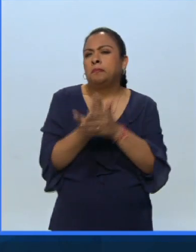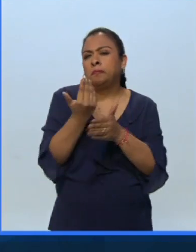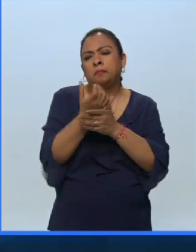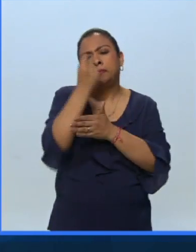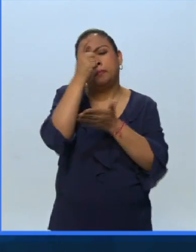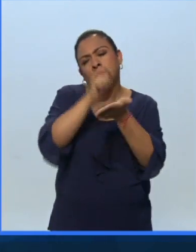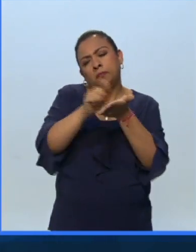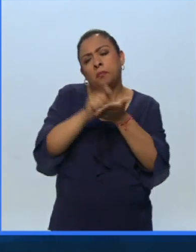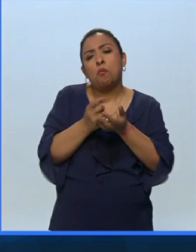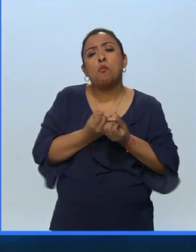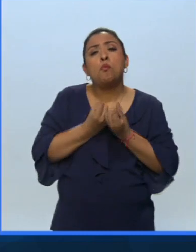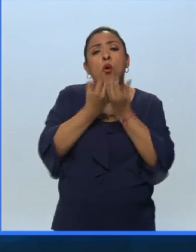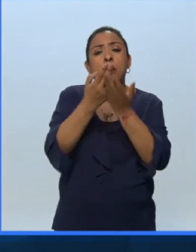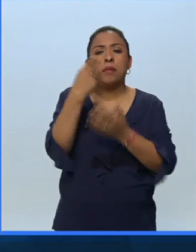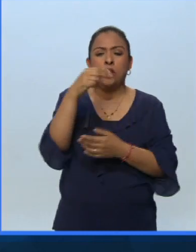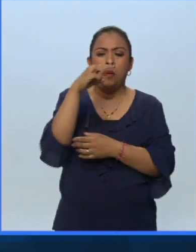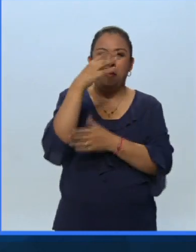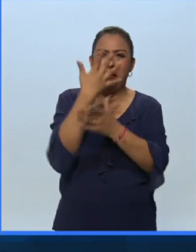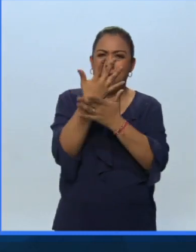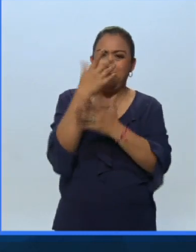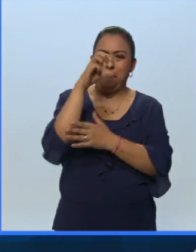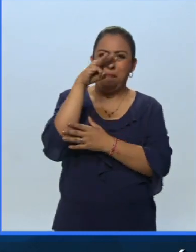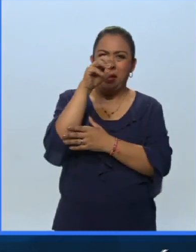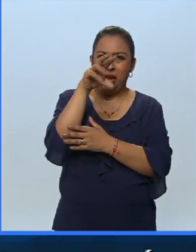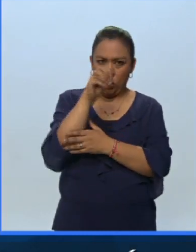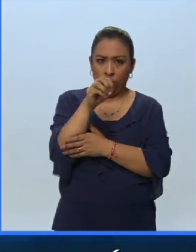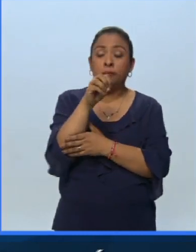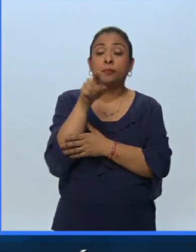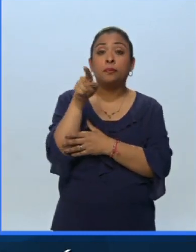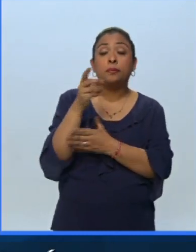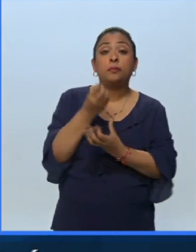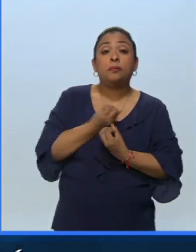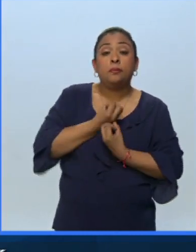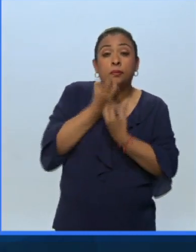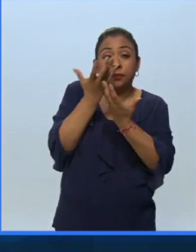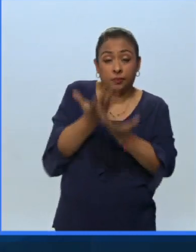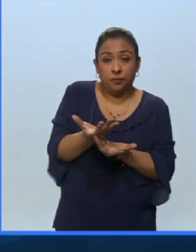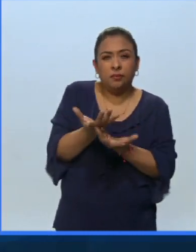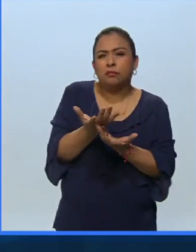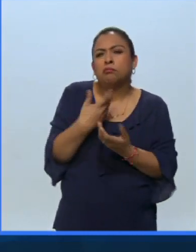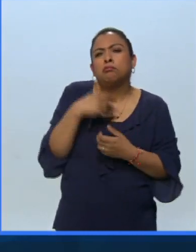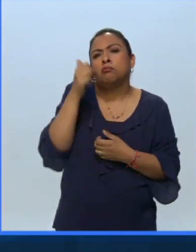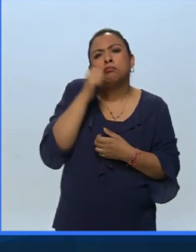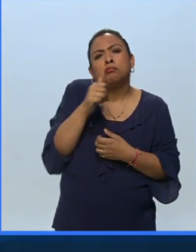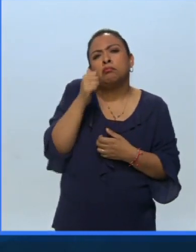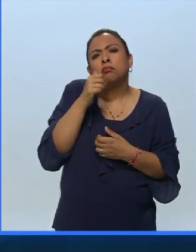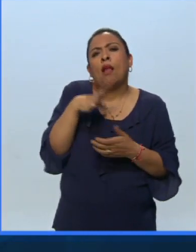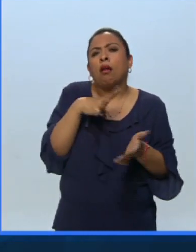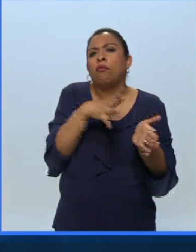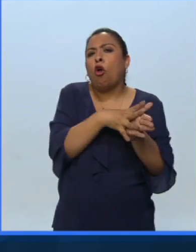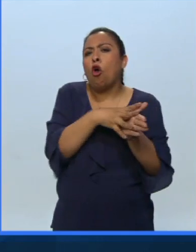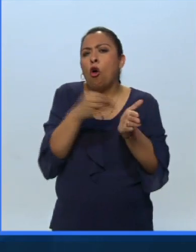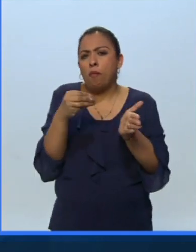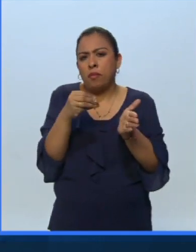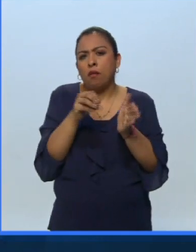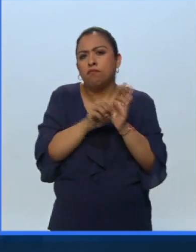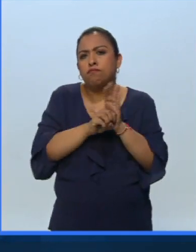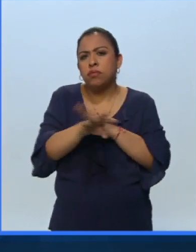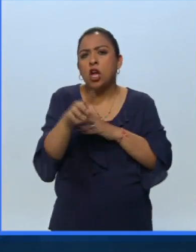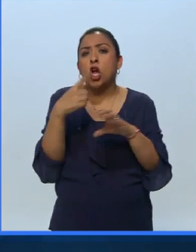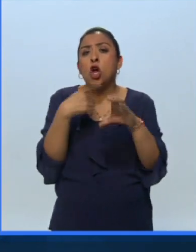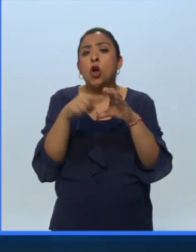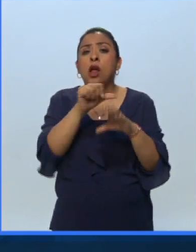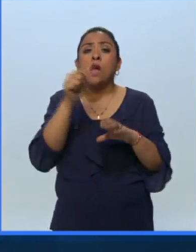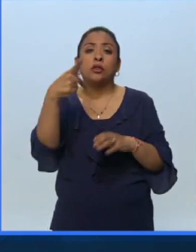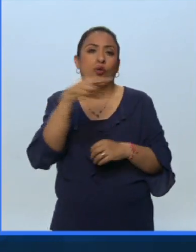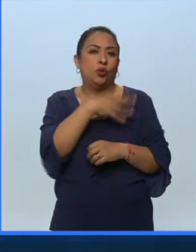escrito un poema que se llama Mano y ese poema como siempre hizo una copia y lo mandó por correo a su